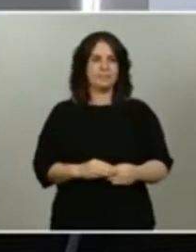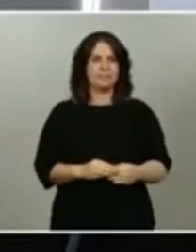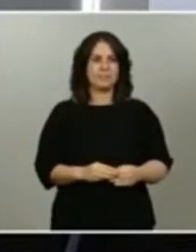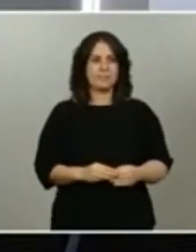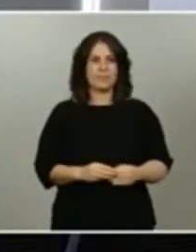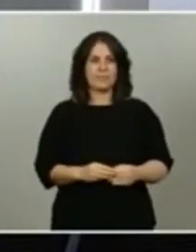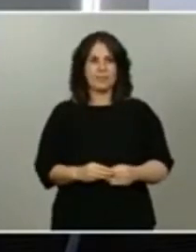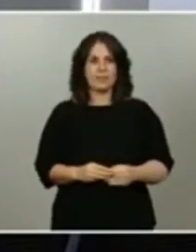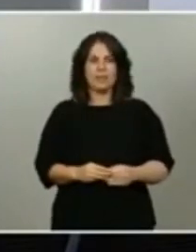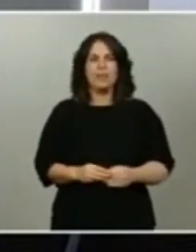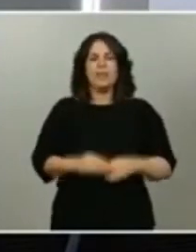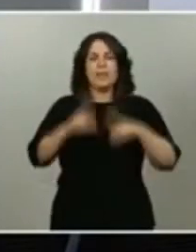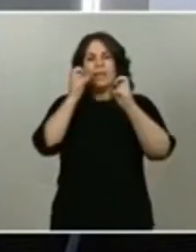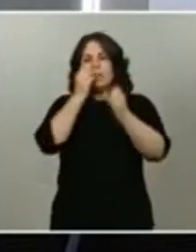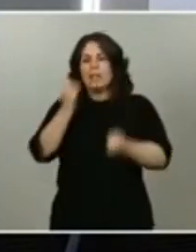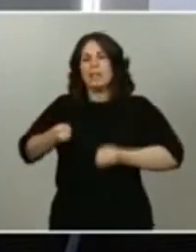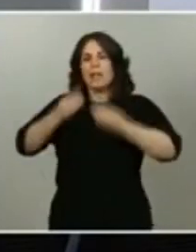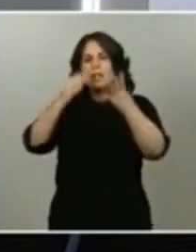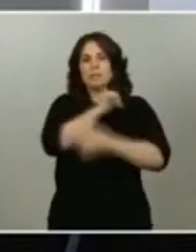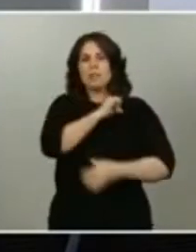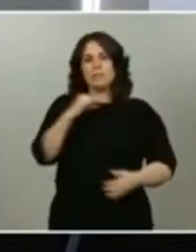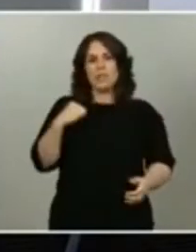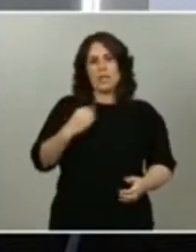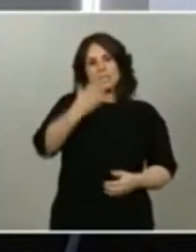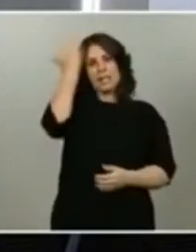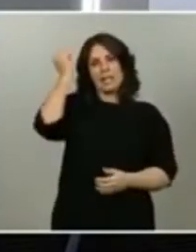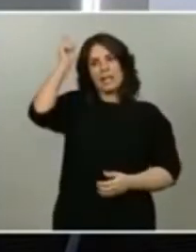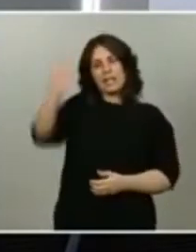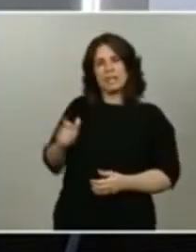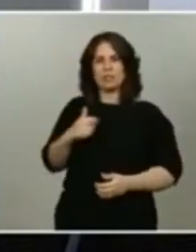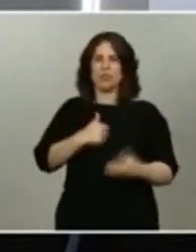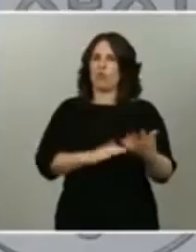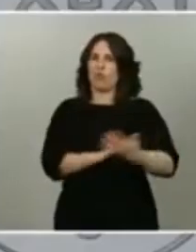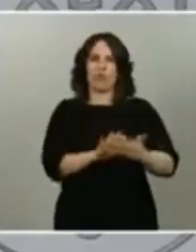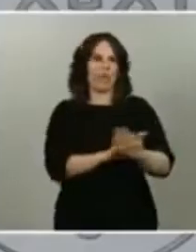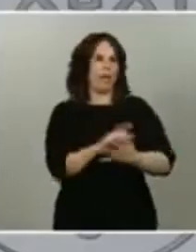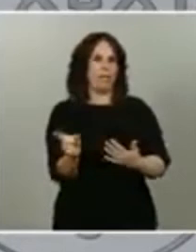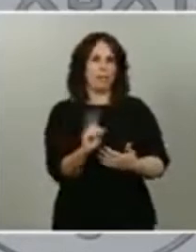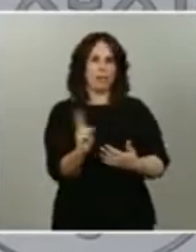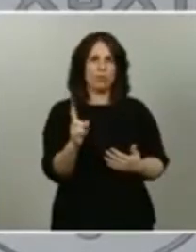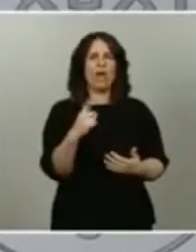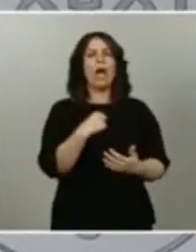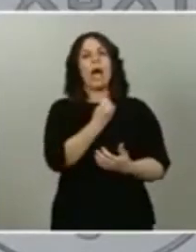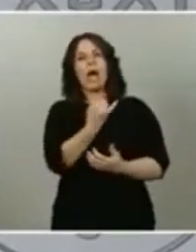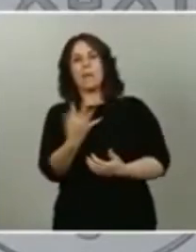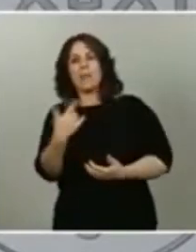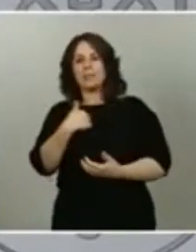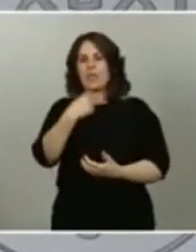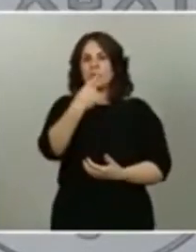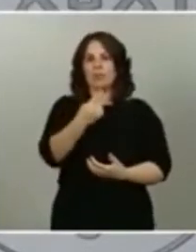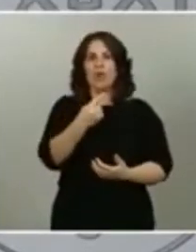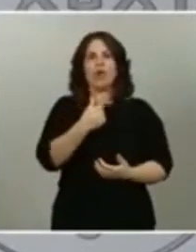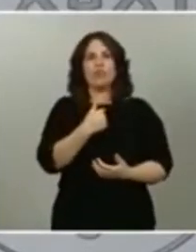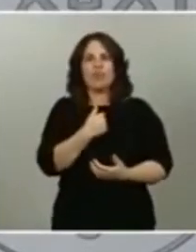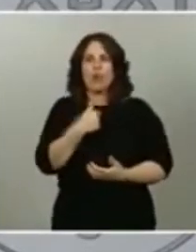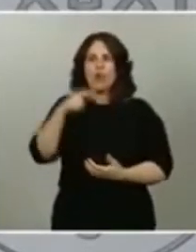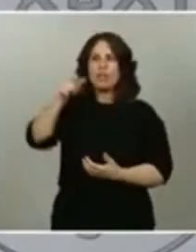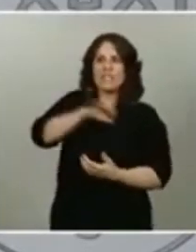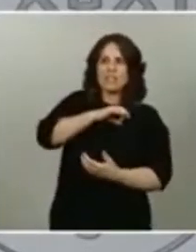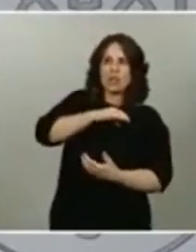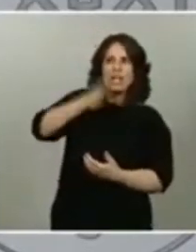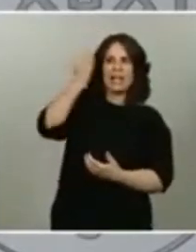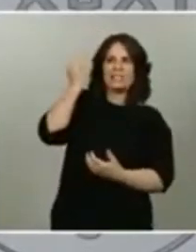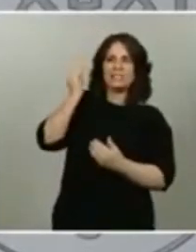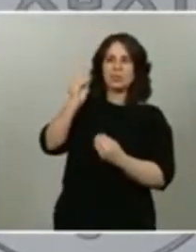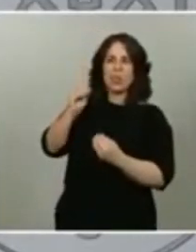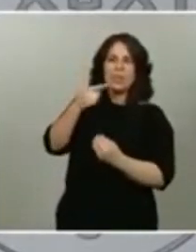personales del señor Iglesias no voy a hablar alguna vez he dicho en esta mesa que no puedo ser el intérprete del señor Iglesias lo que sí digo es que el